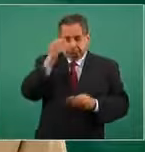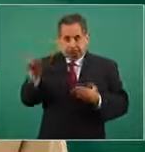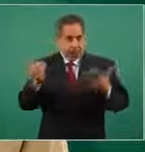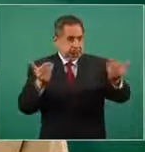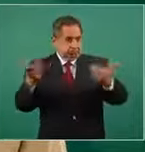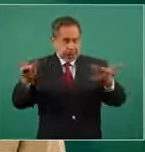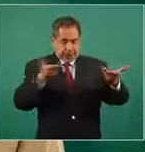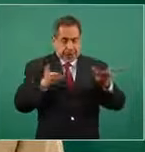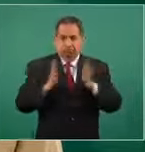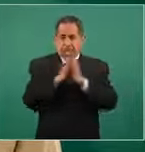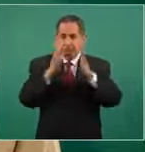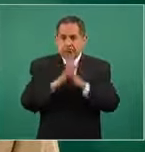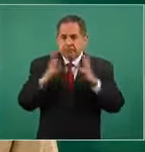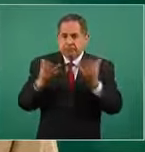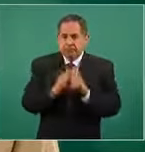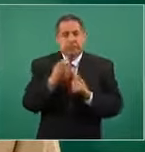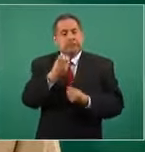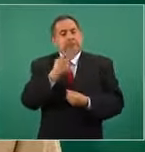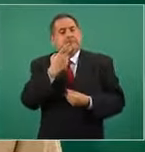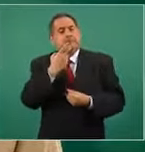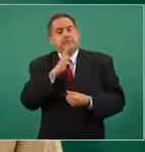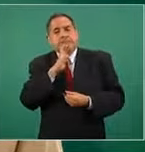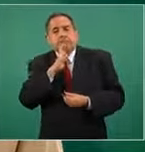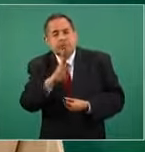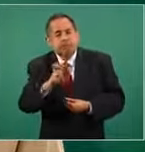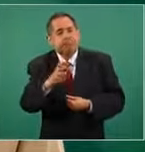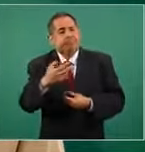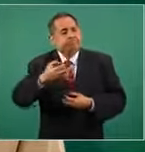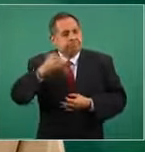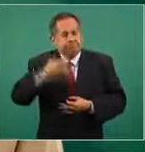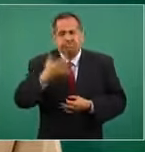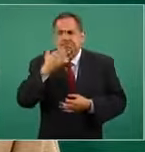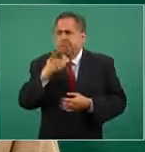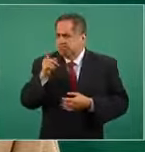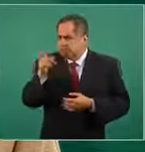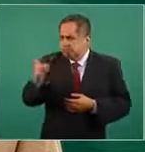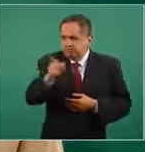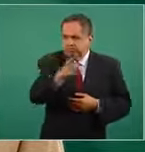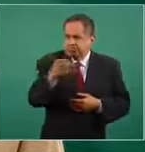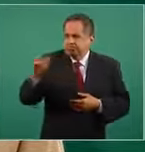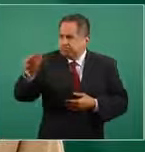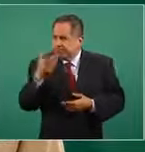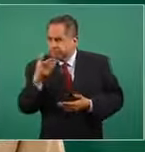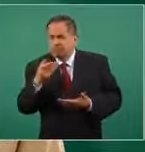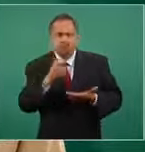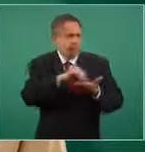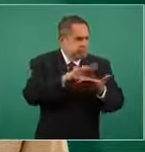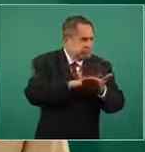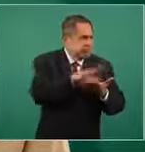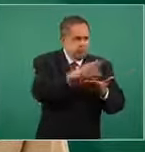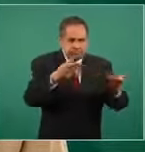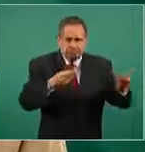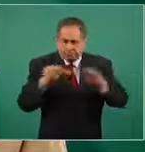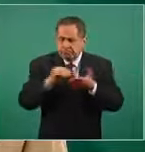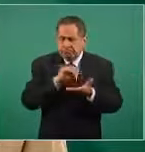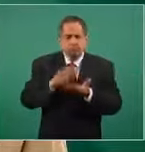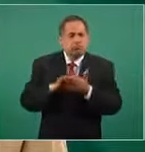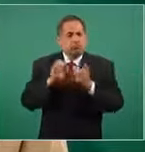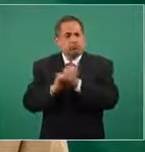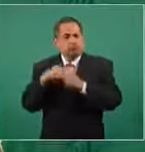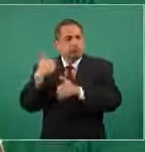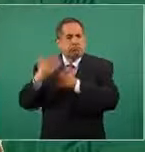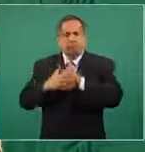que de una respuesta real y efectiva con impactos en la población positivos.